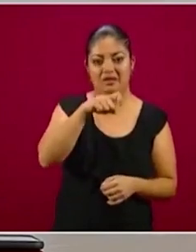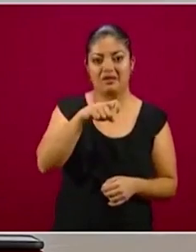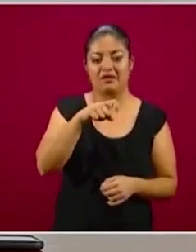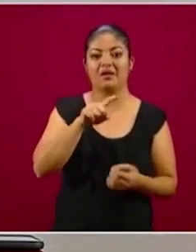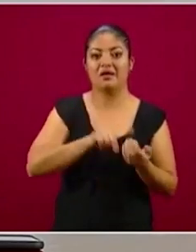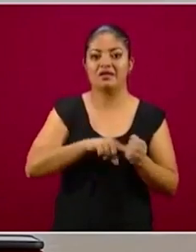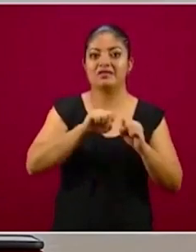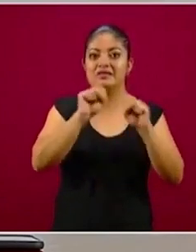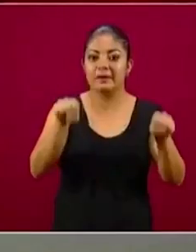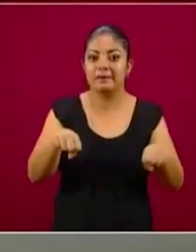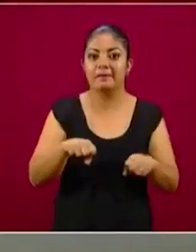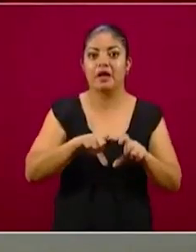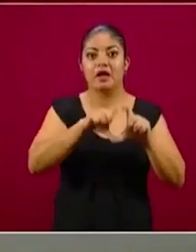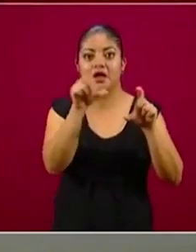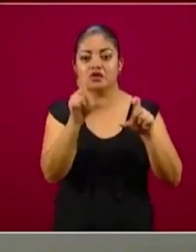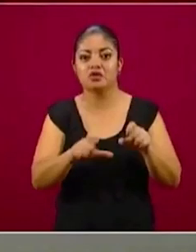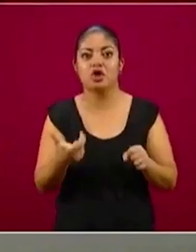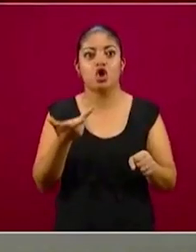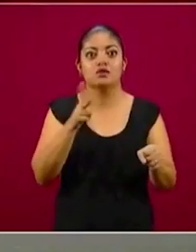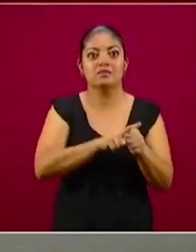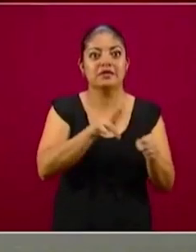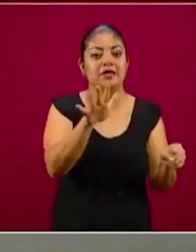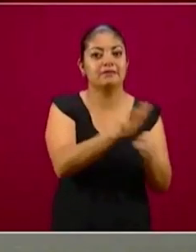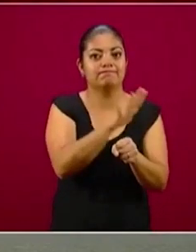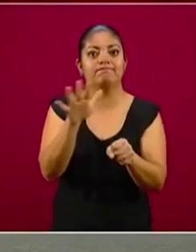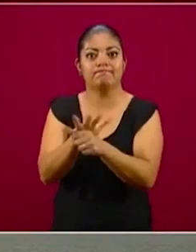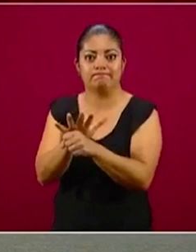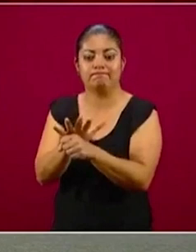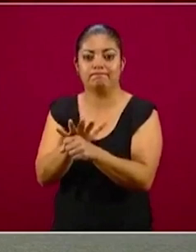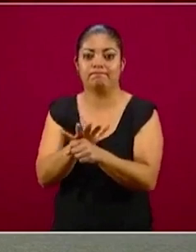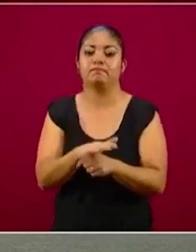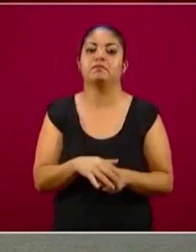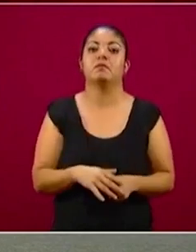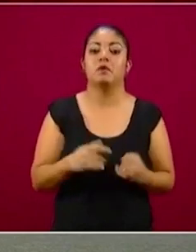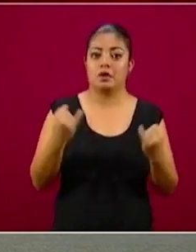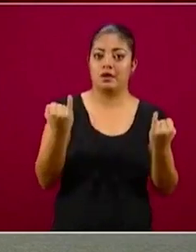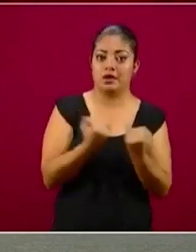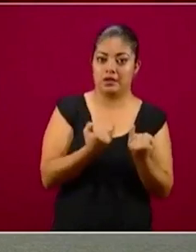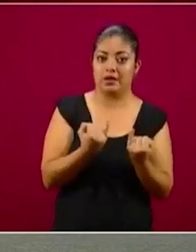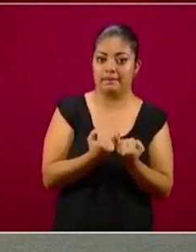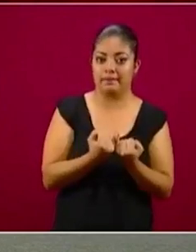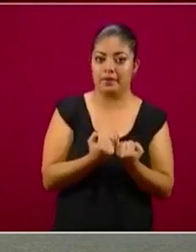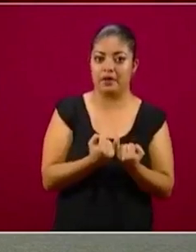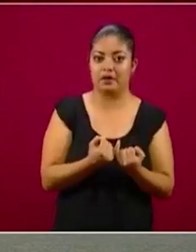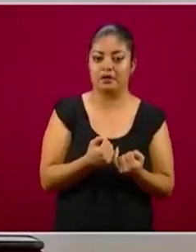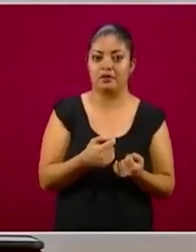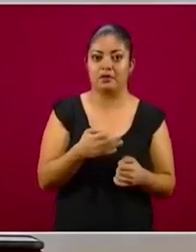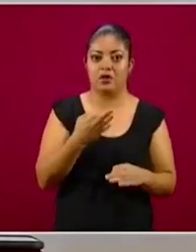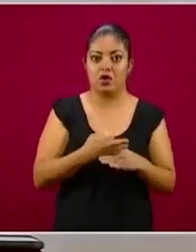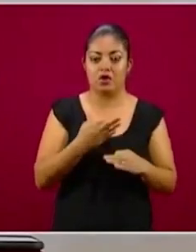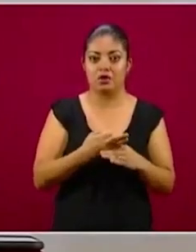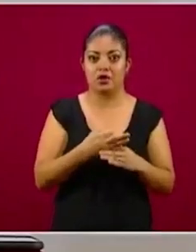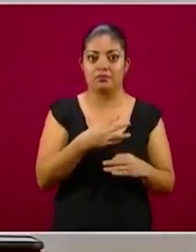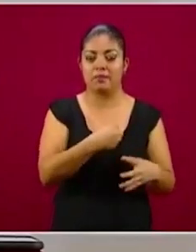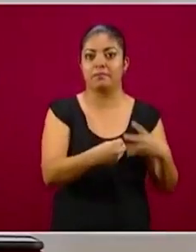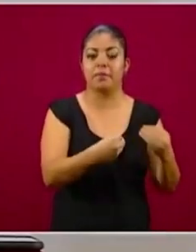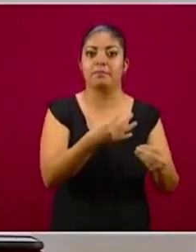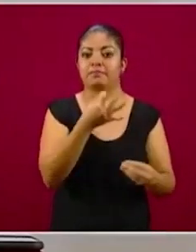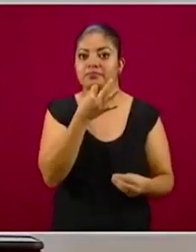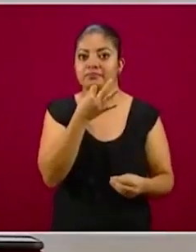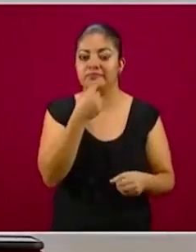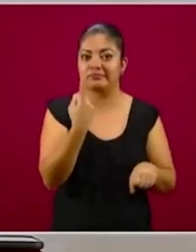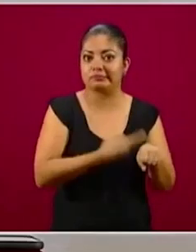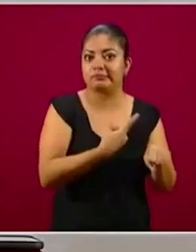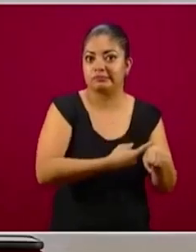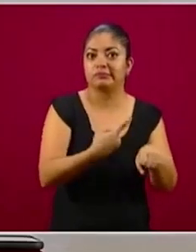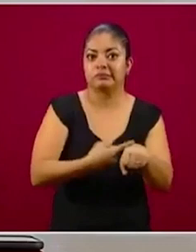Salud, la capacidad hospitalaria y, consecuentemente, también por esta velocidad de presentación de personas